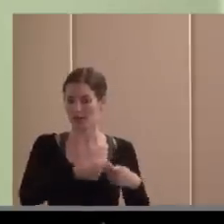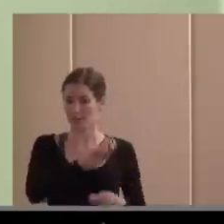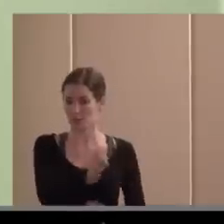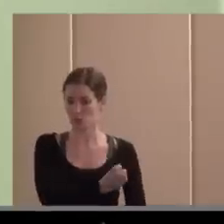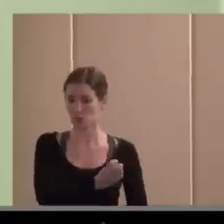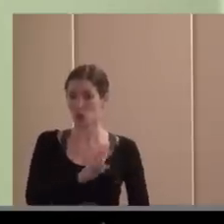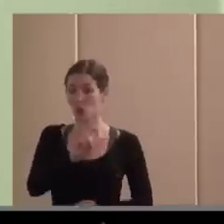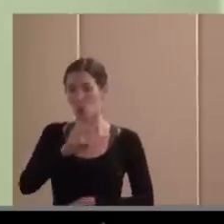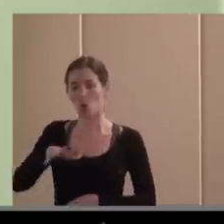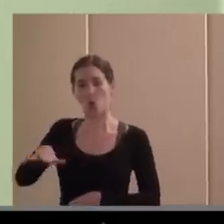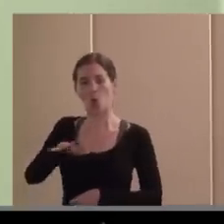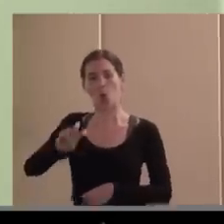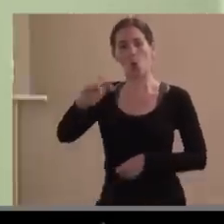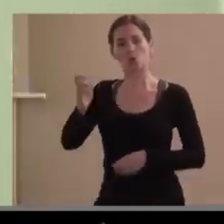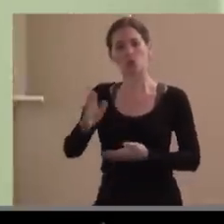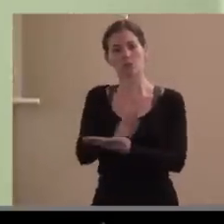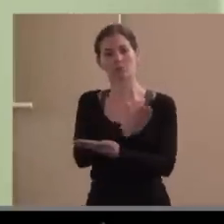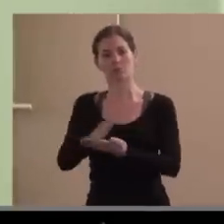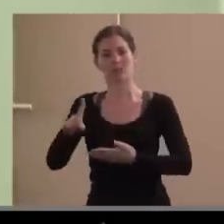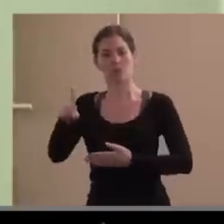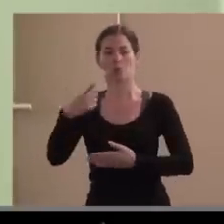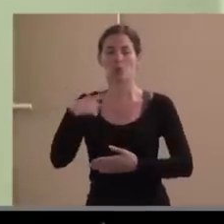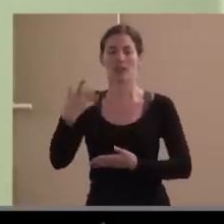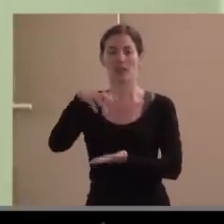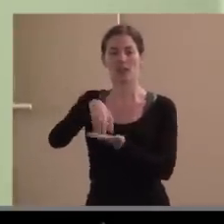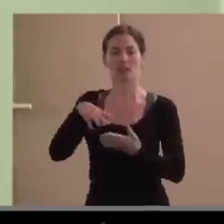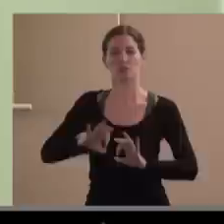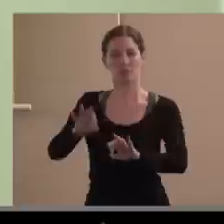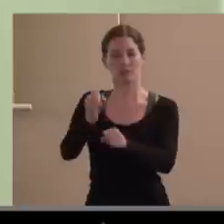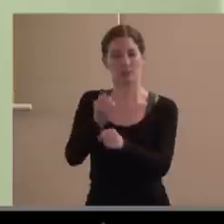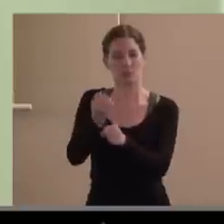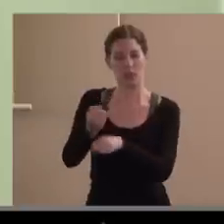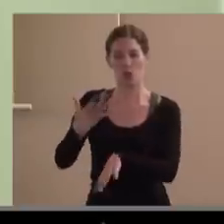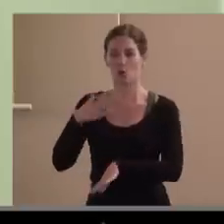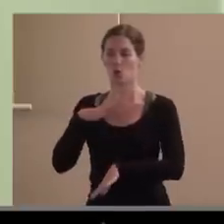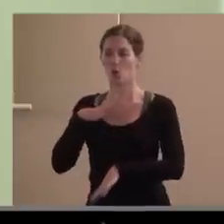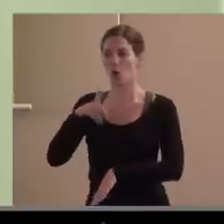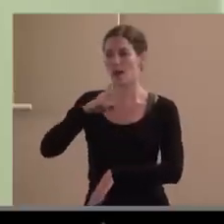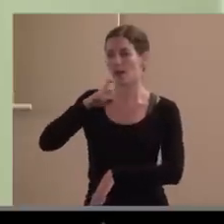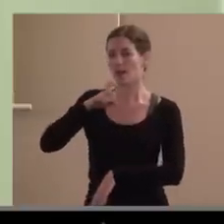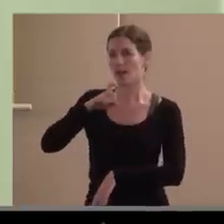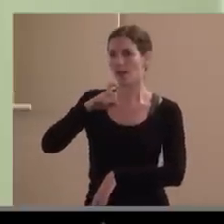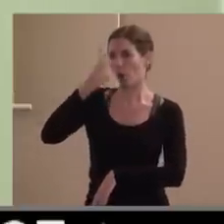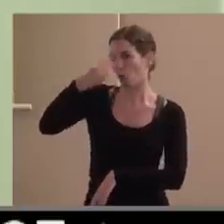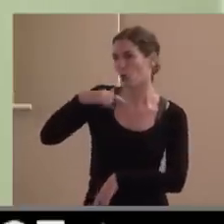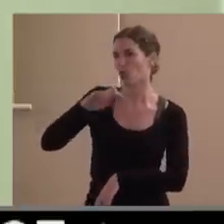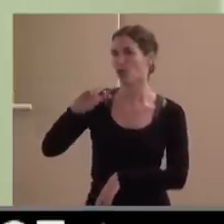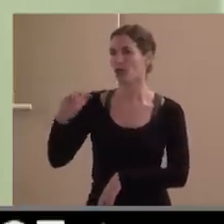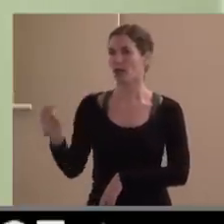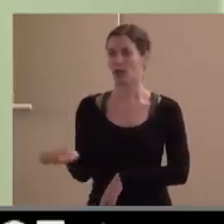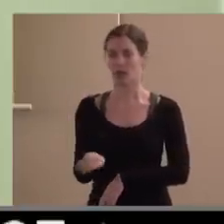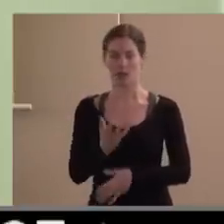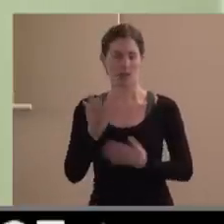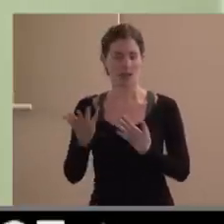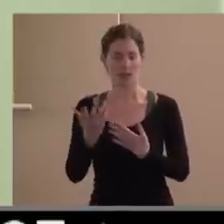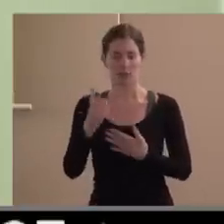de empleo o el mundo de la ONCE porque la ONCE y fundosa están a título singular en CEPES pues costó que se aceptaran